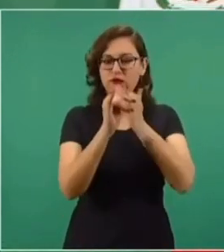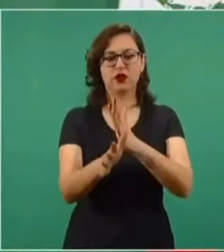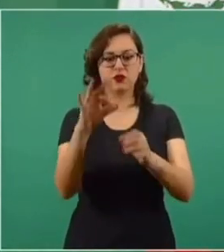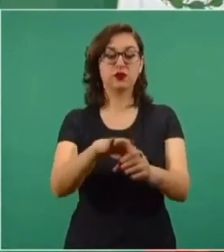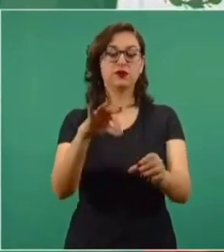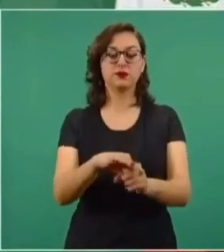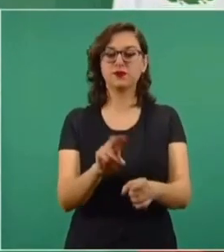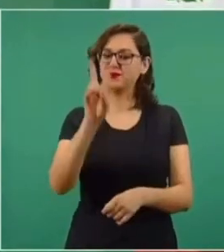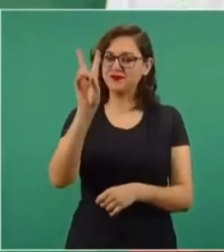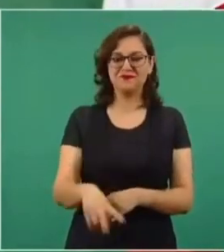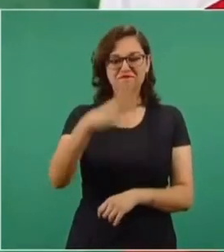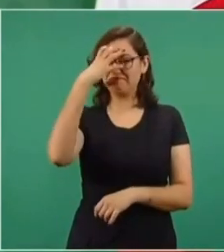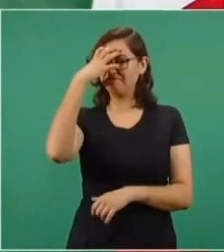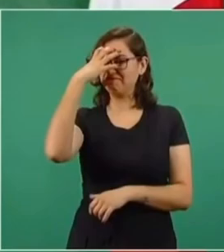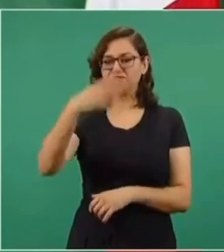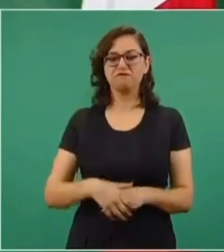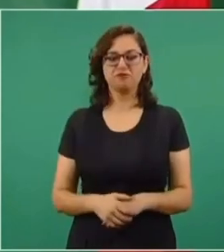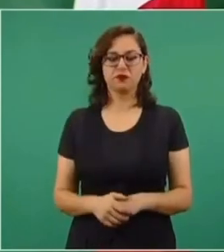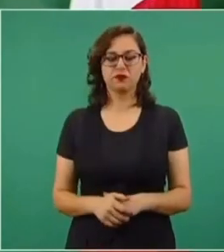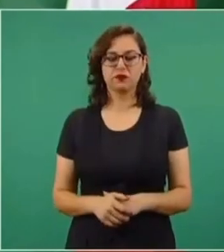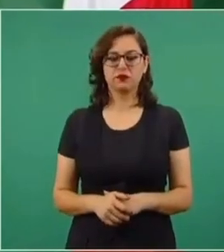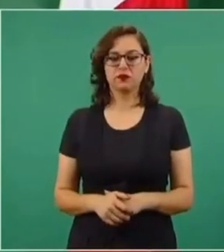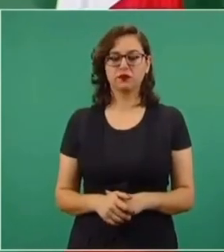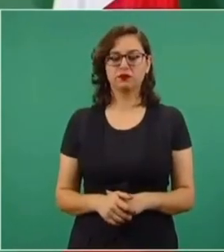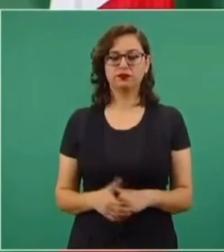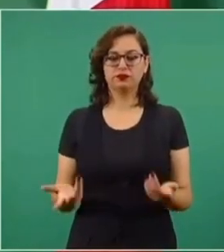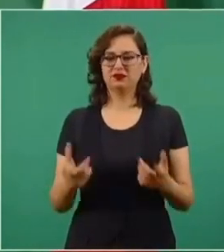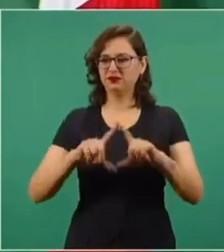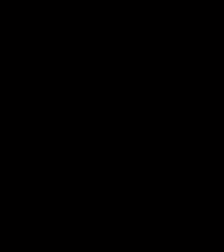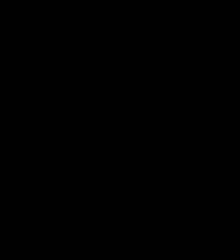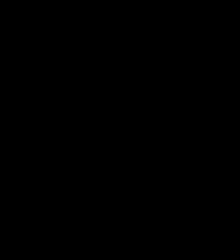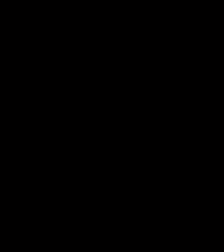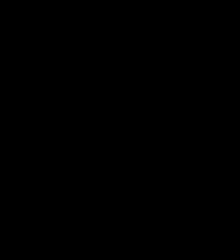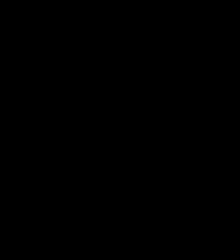Es una vergüenza nacional el fraude.